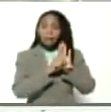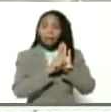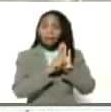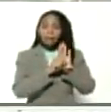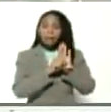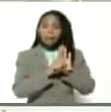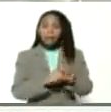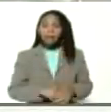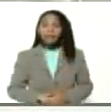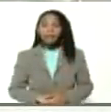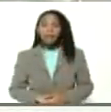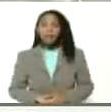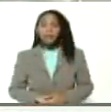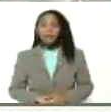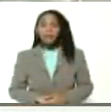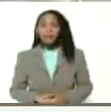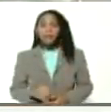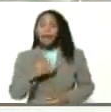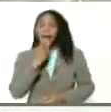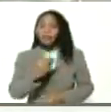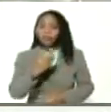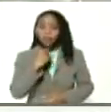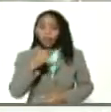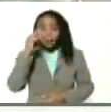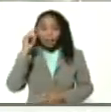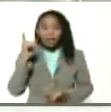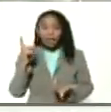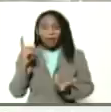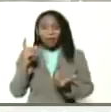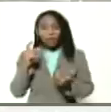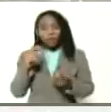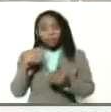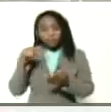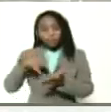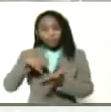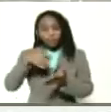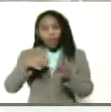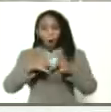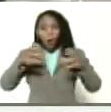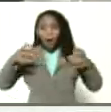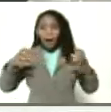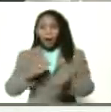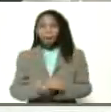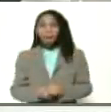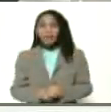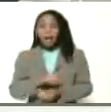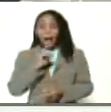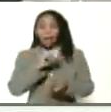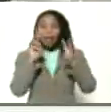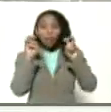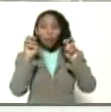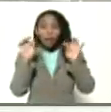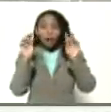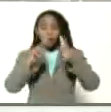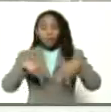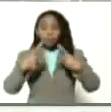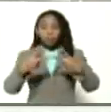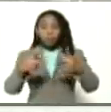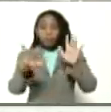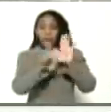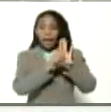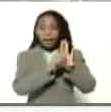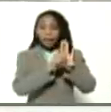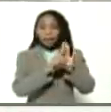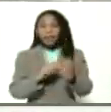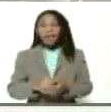de ovinos y caprinos, que ya los compañeros productores hicieron su comentario, esta nueva reforma de ley al